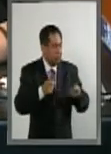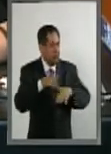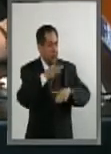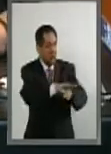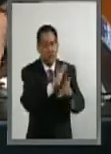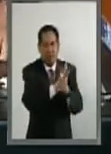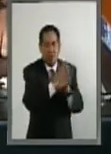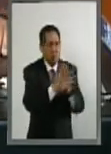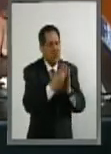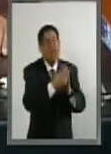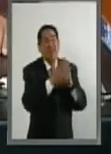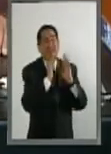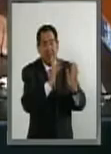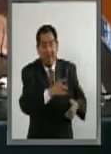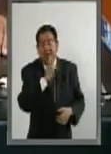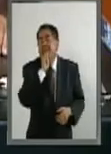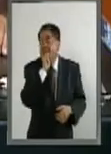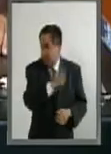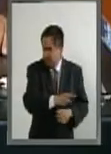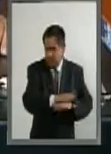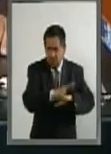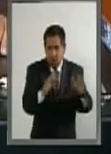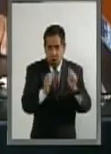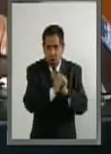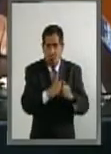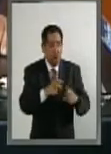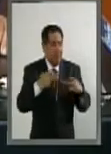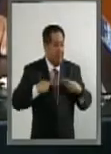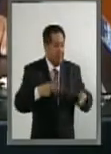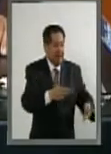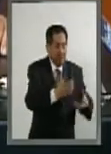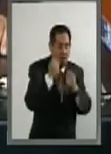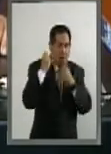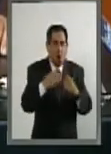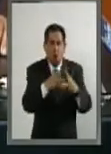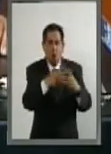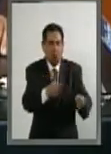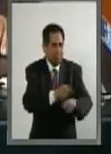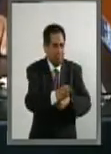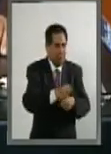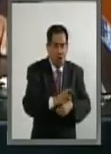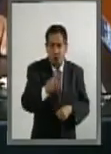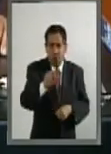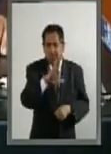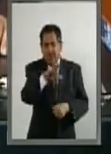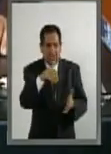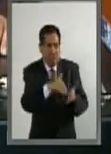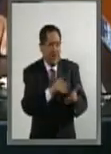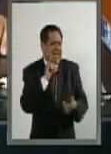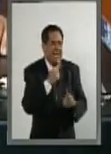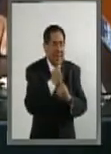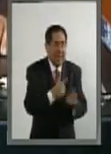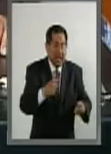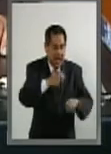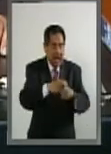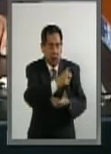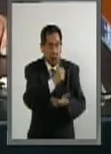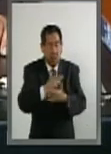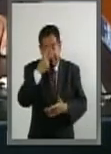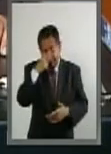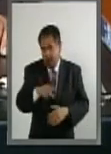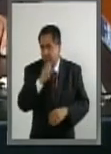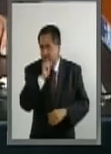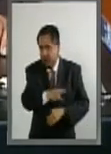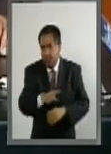con la delincuencia organizada, que también tiene que ver con la trata de personas y con la explotación de 85 mil niñas en la Ciudad de México,